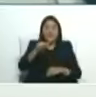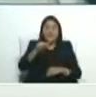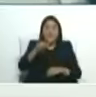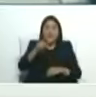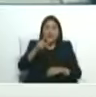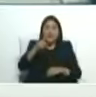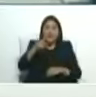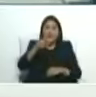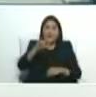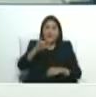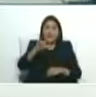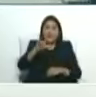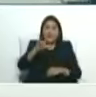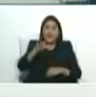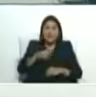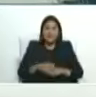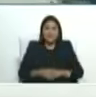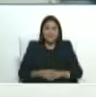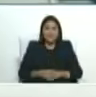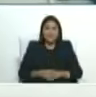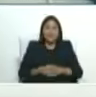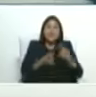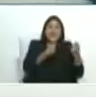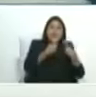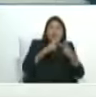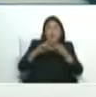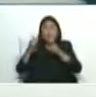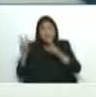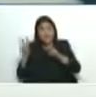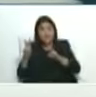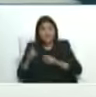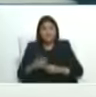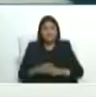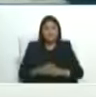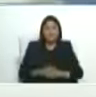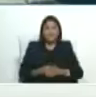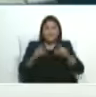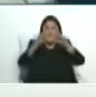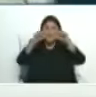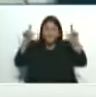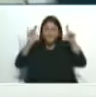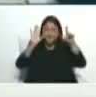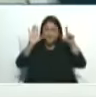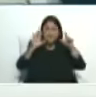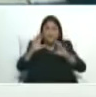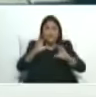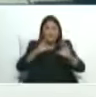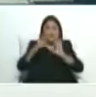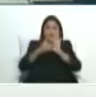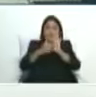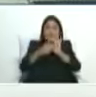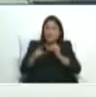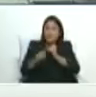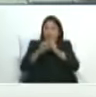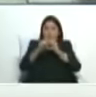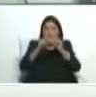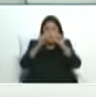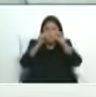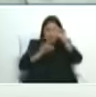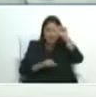el título es contundente por el diálogo y la paz y el comunicado debe ser leído por todo